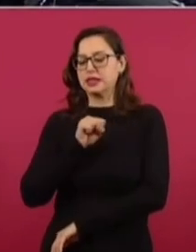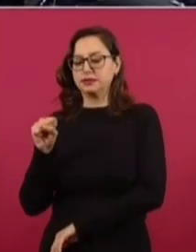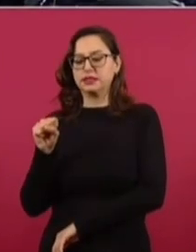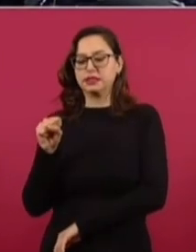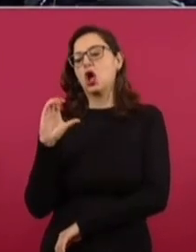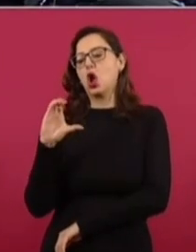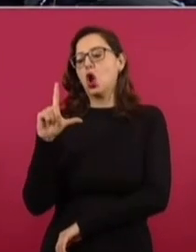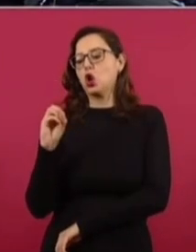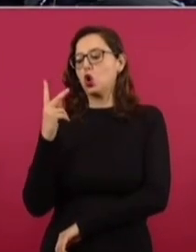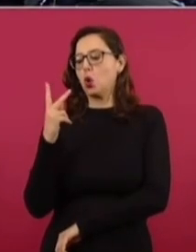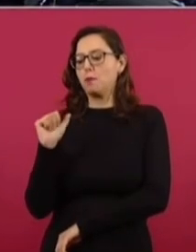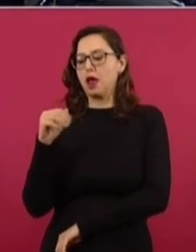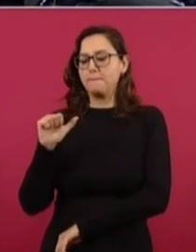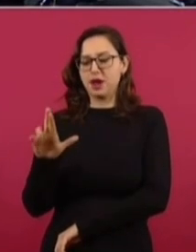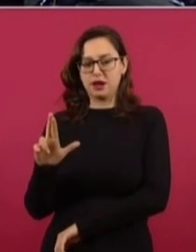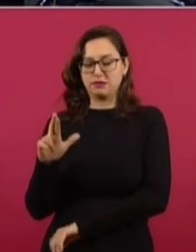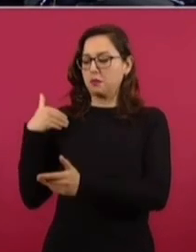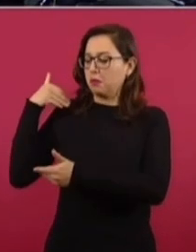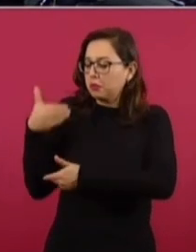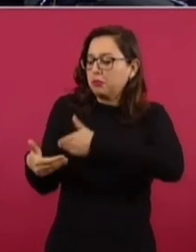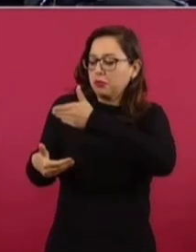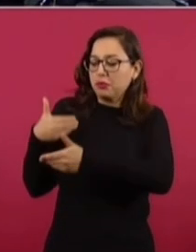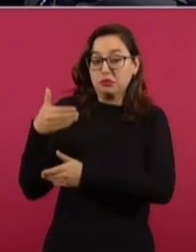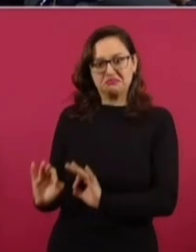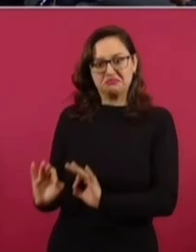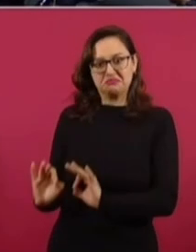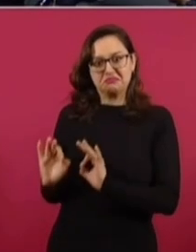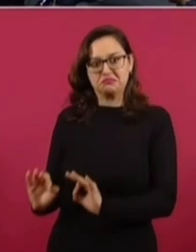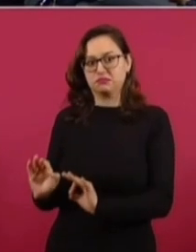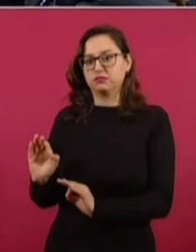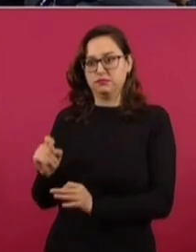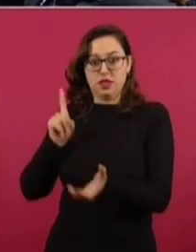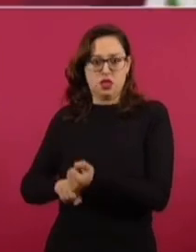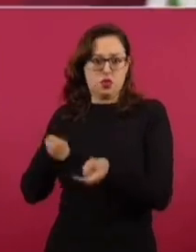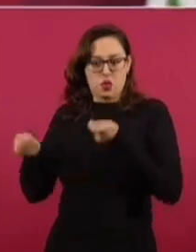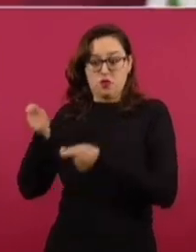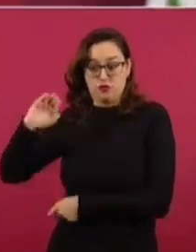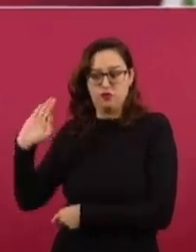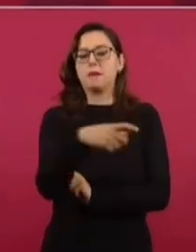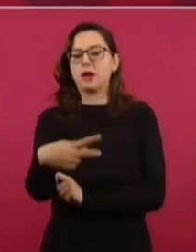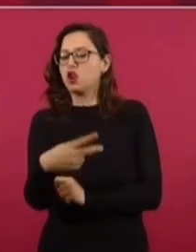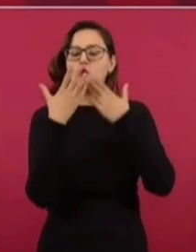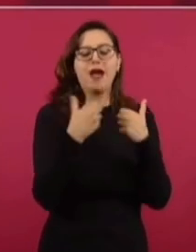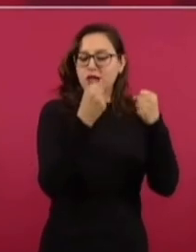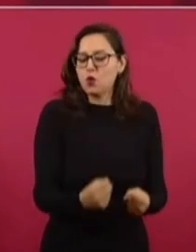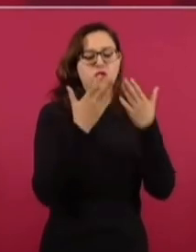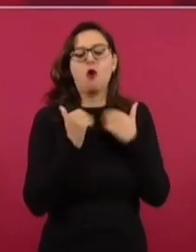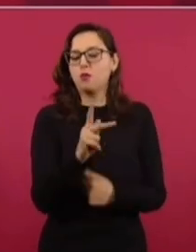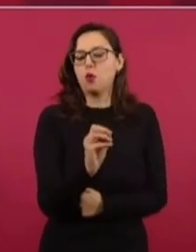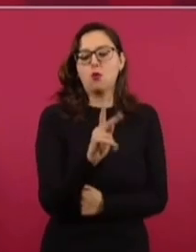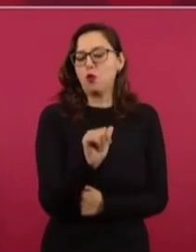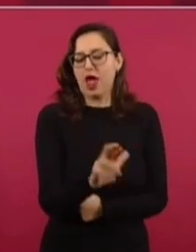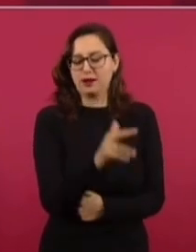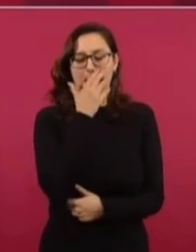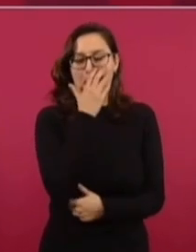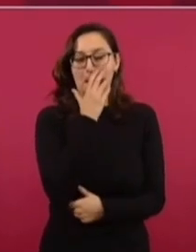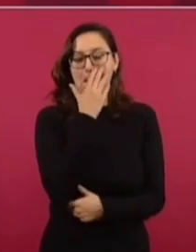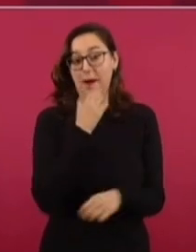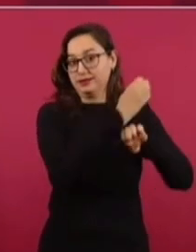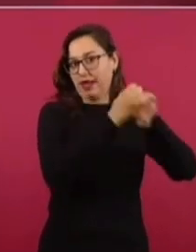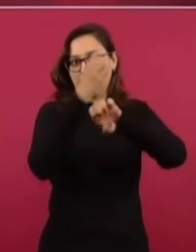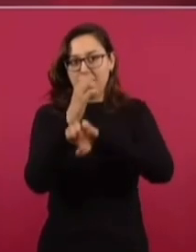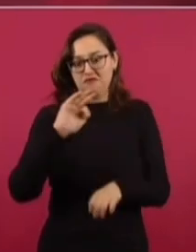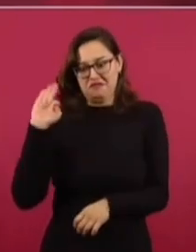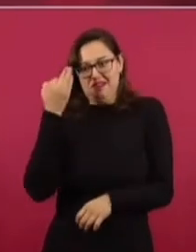llamaba IMSS-Coplamar. Y fue cambiando y fue lo que quedó federalizado, porque todo lo demás se descentralizó. Entonces, ahora, con el modelo IMSS